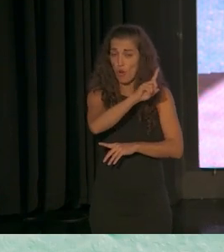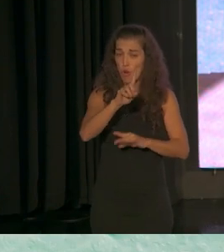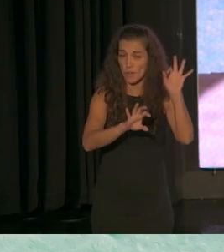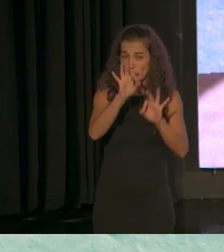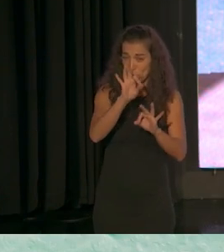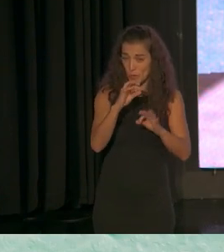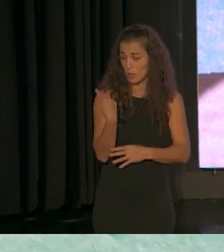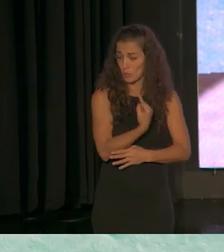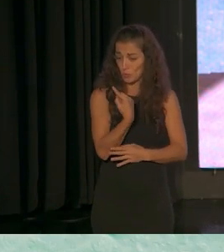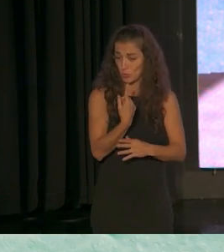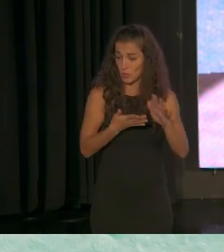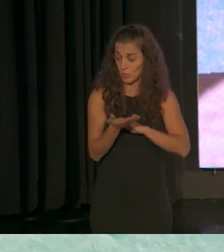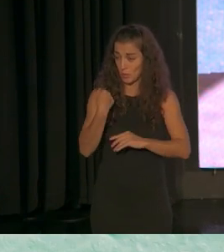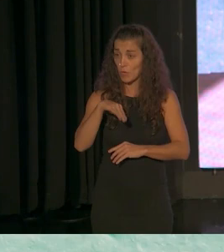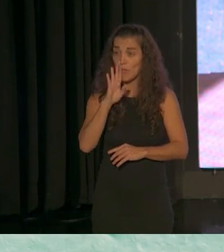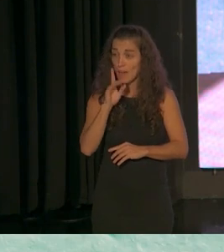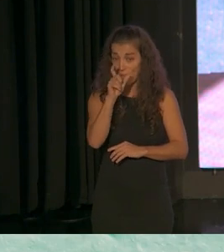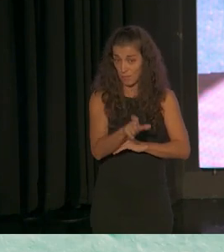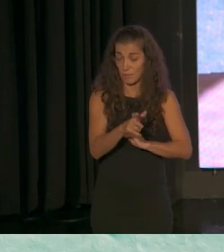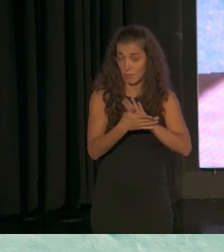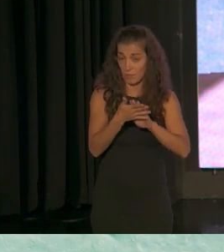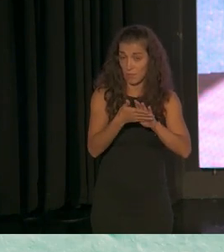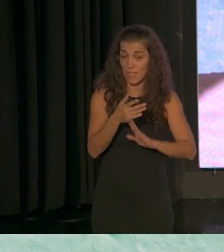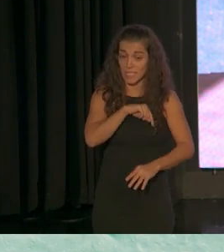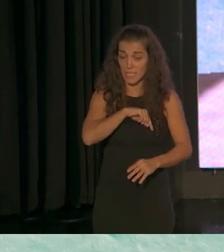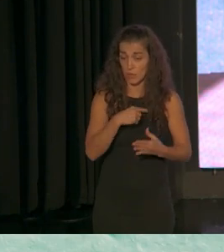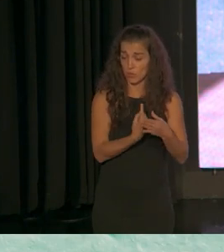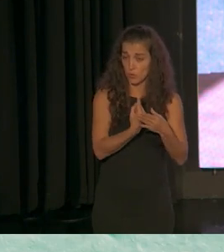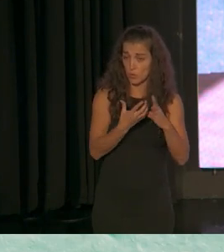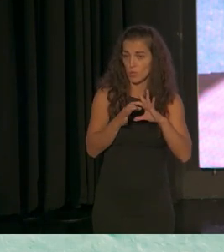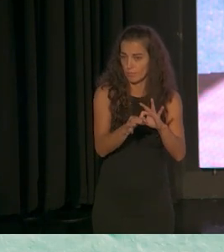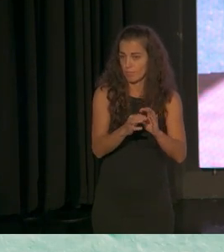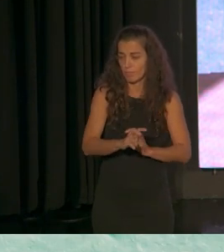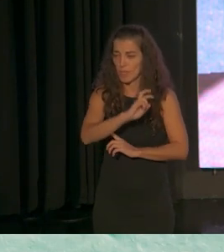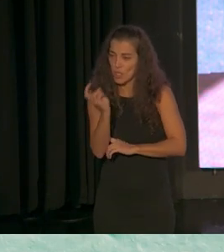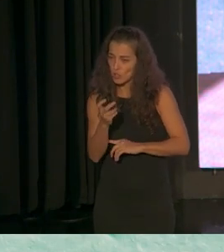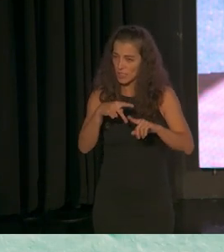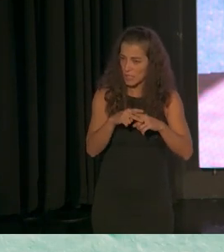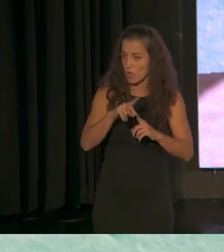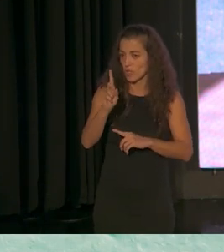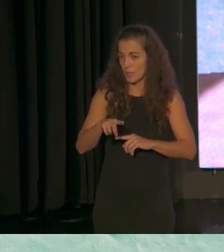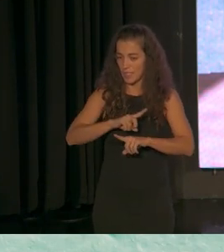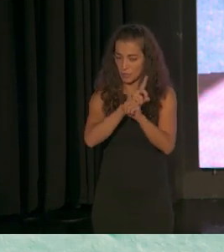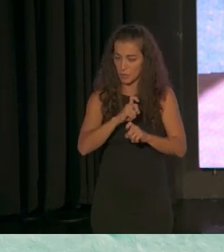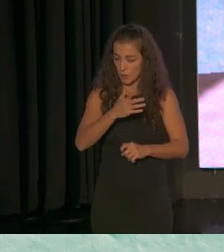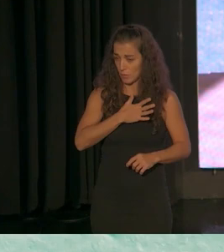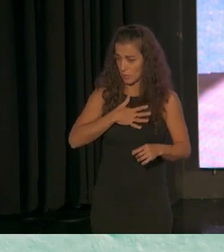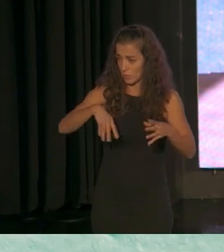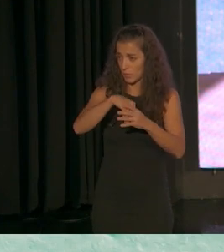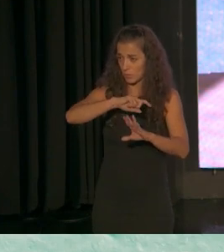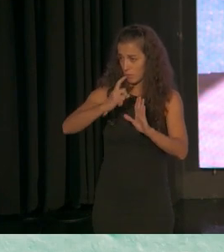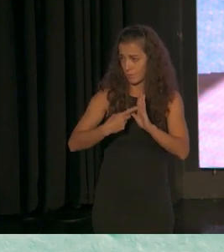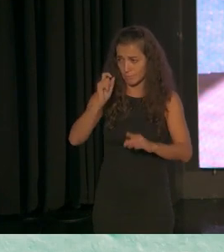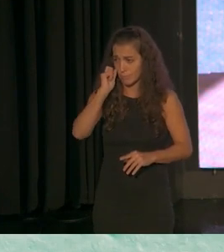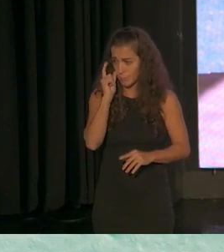ese sentimiento de soledad que tú apuntas se ve reflejado en otras herramientas o encuestas que hacemos desde Plena Inclusión o sea que es un